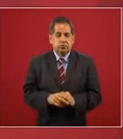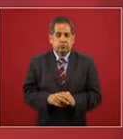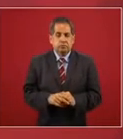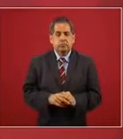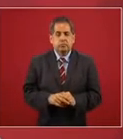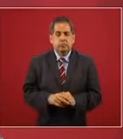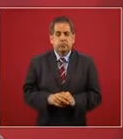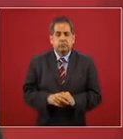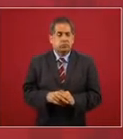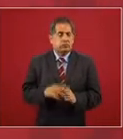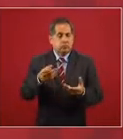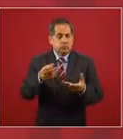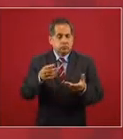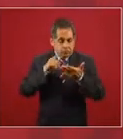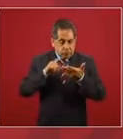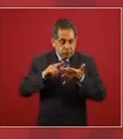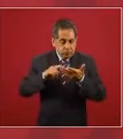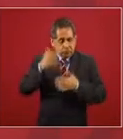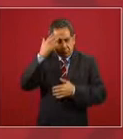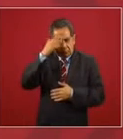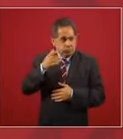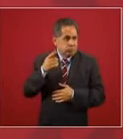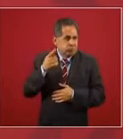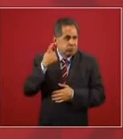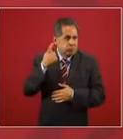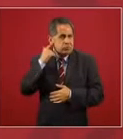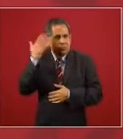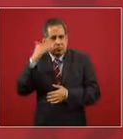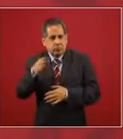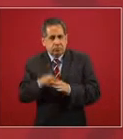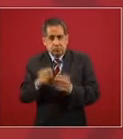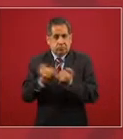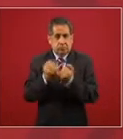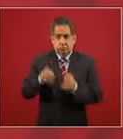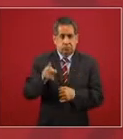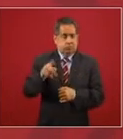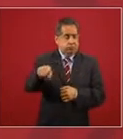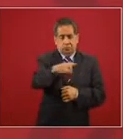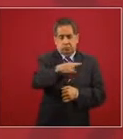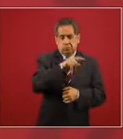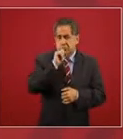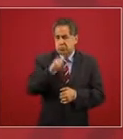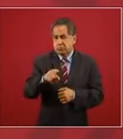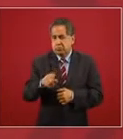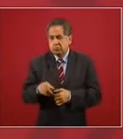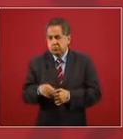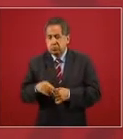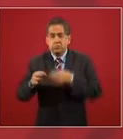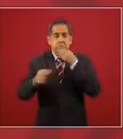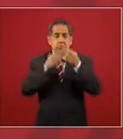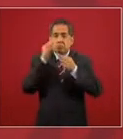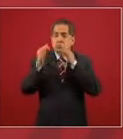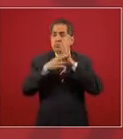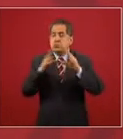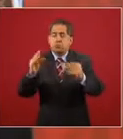me enteré como ustedes por los medios